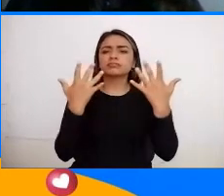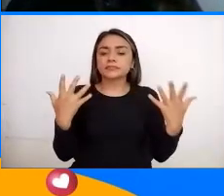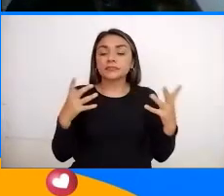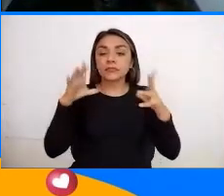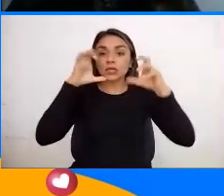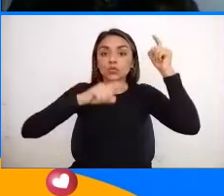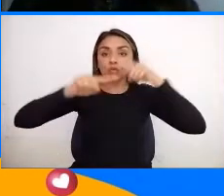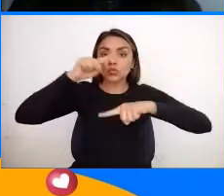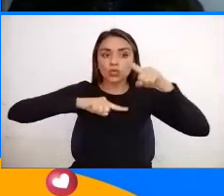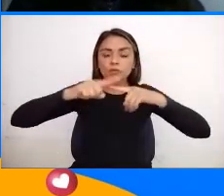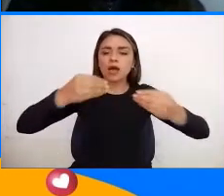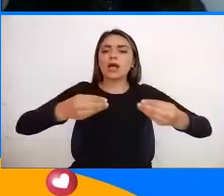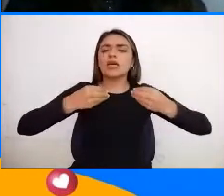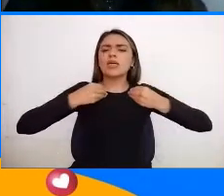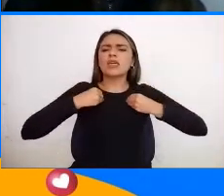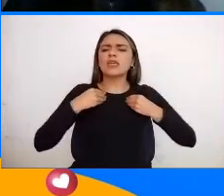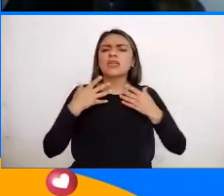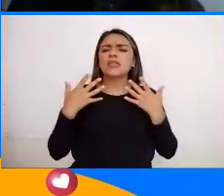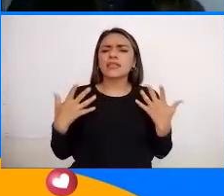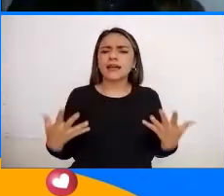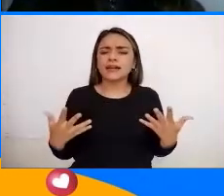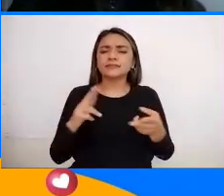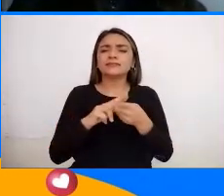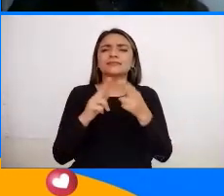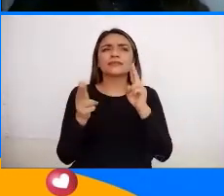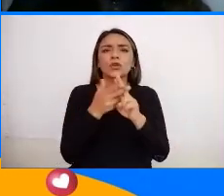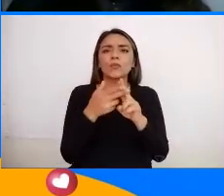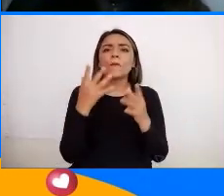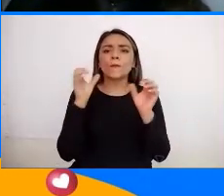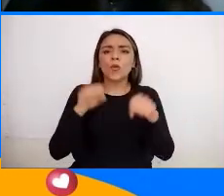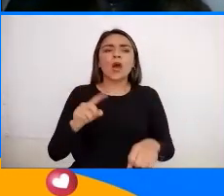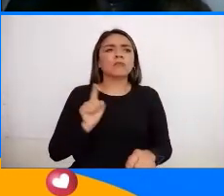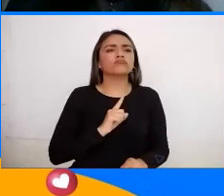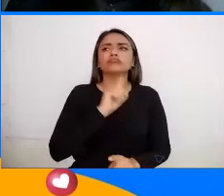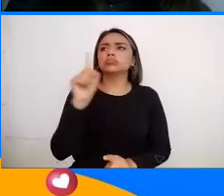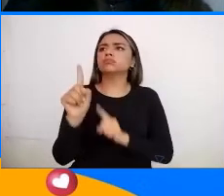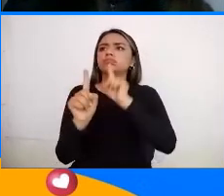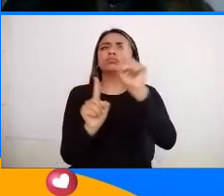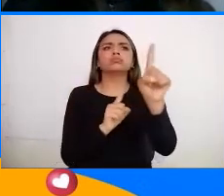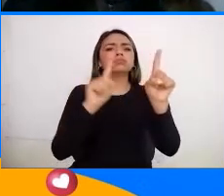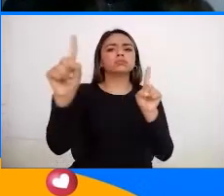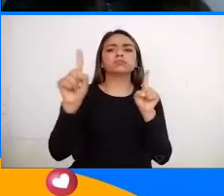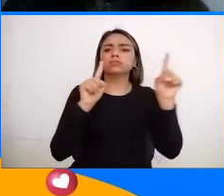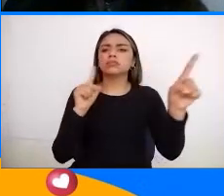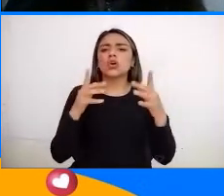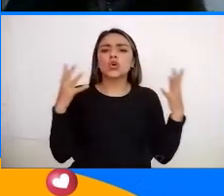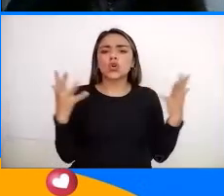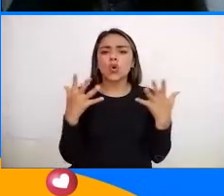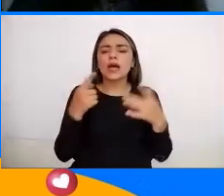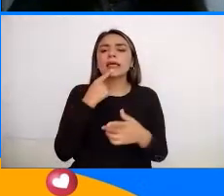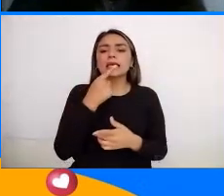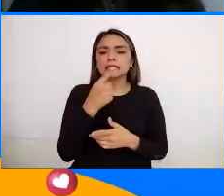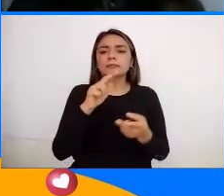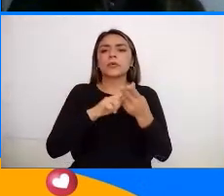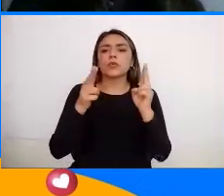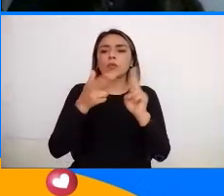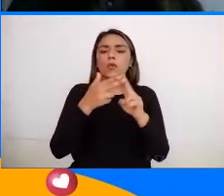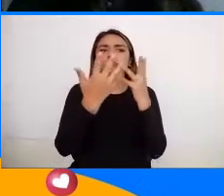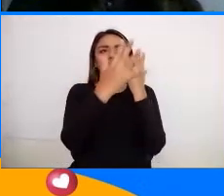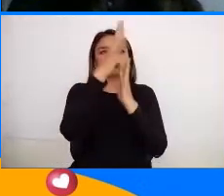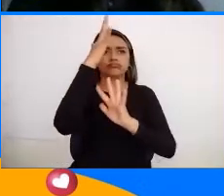turismo genera esos desplazamientos ¿Cierto? Los desplazamientos en los cuales hablamos del ecoturismo